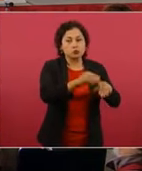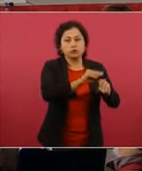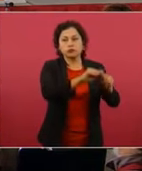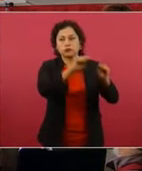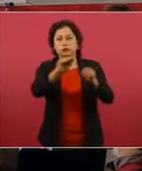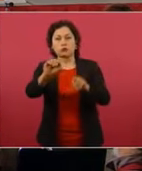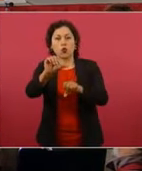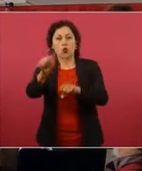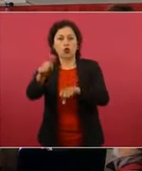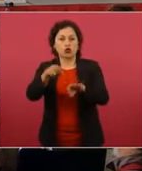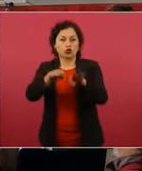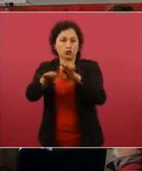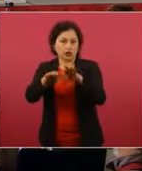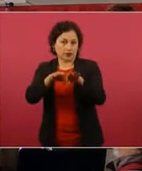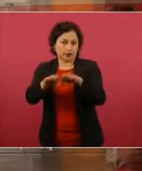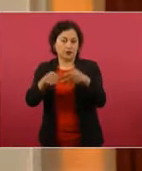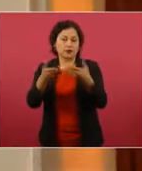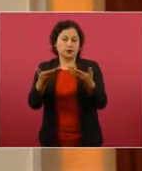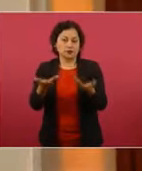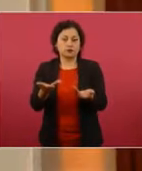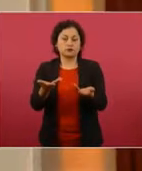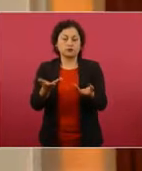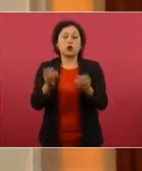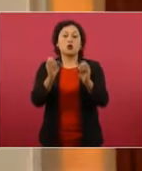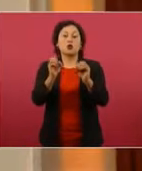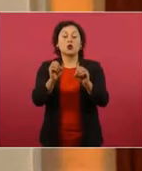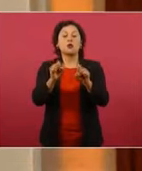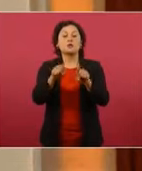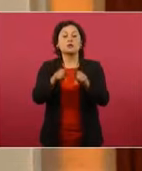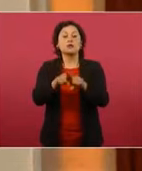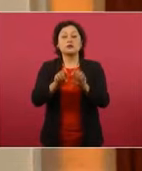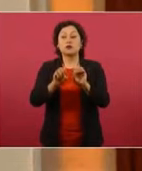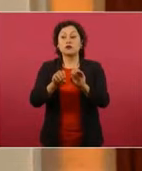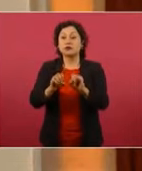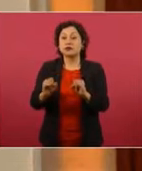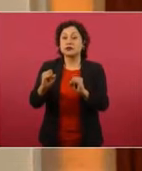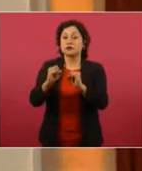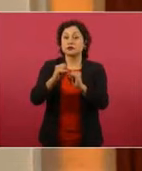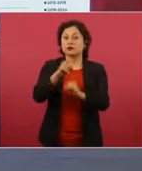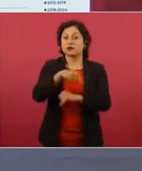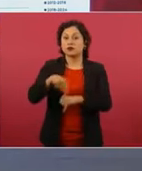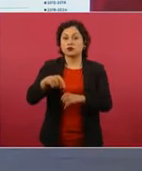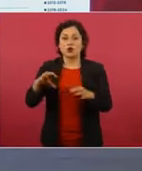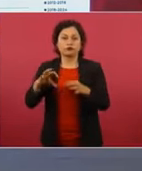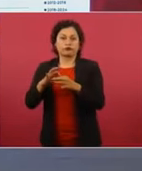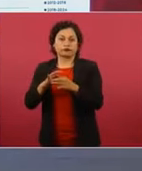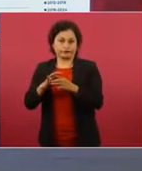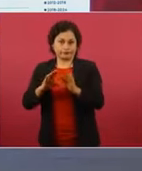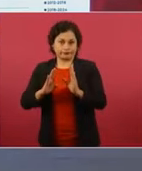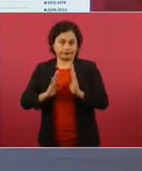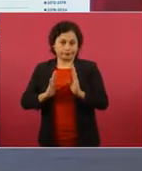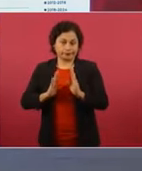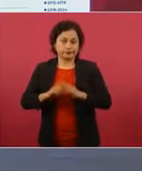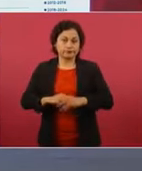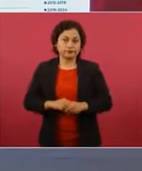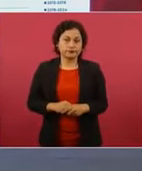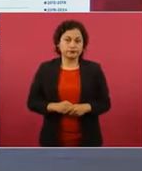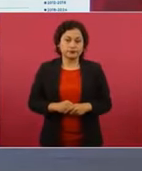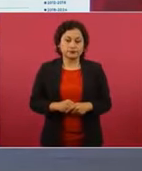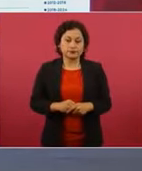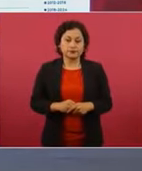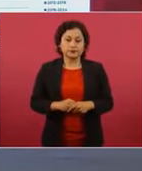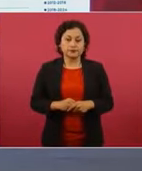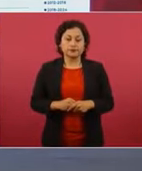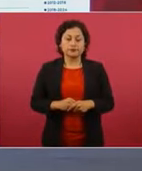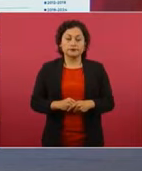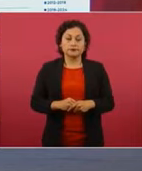contratación por parte de las dependencias para que puedan seguir con nosotros. Y aquí tenemos los… en el